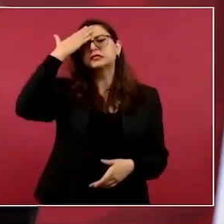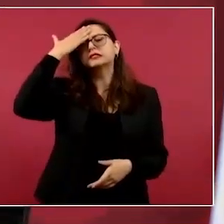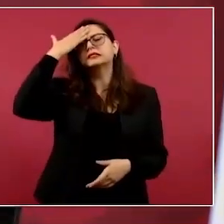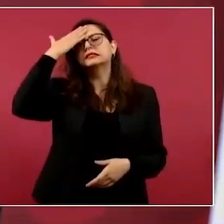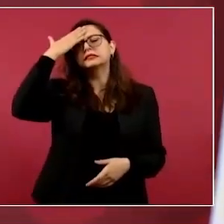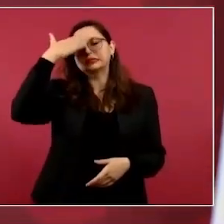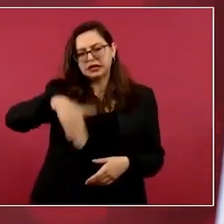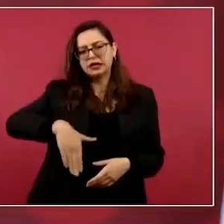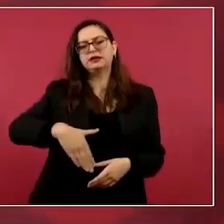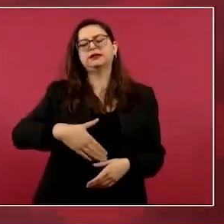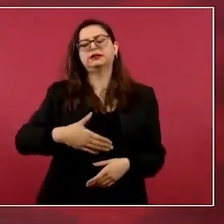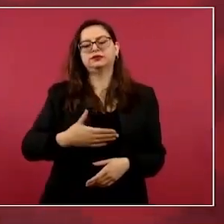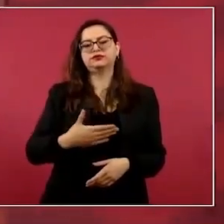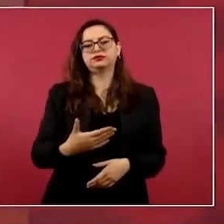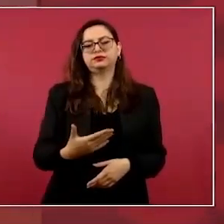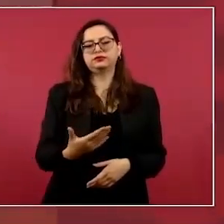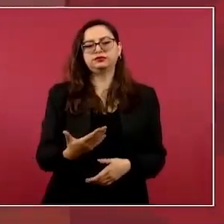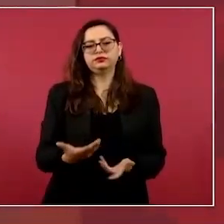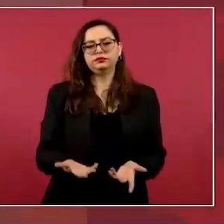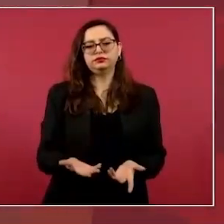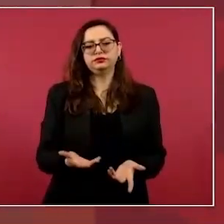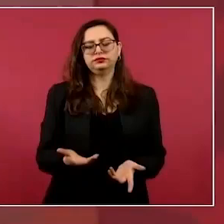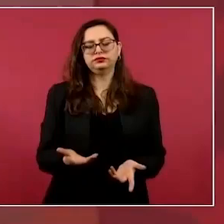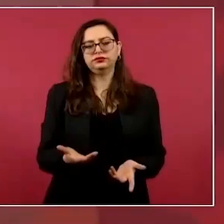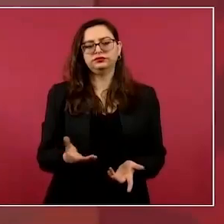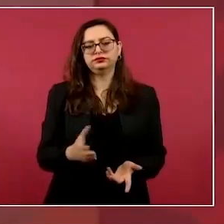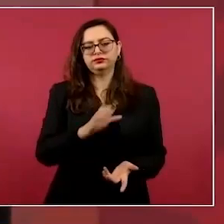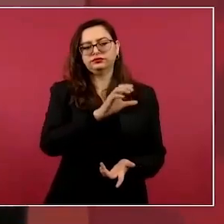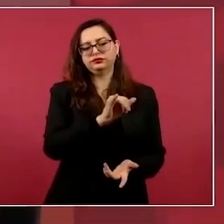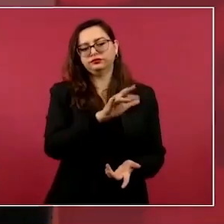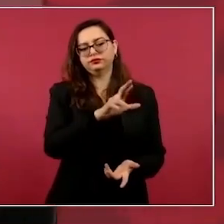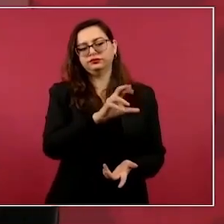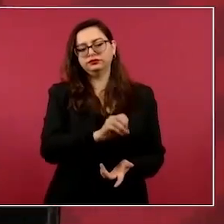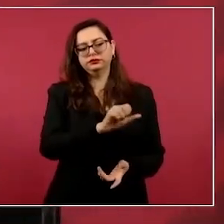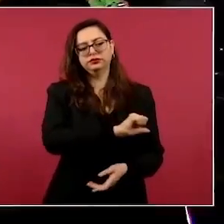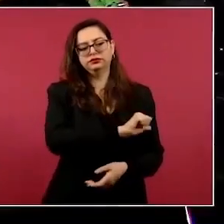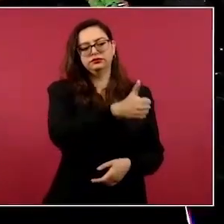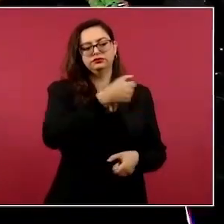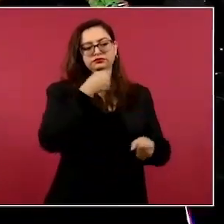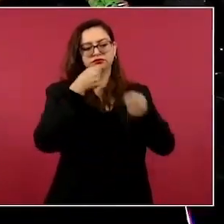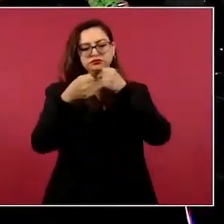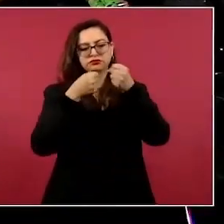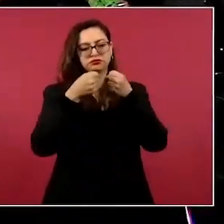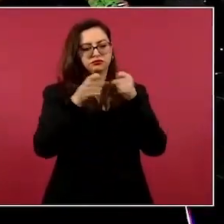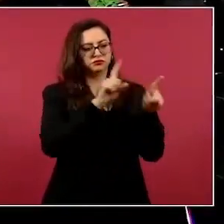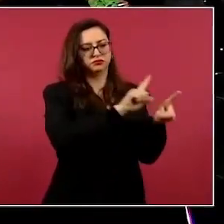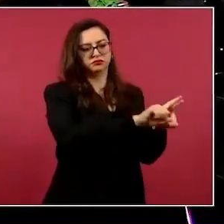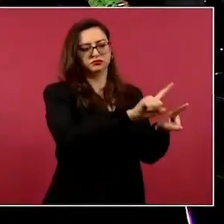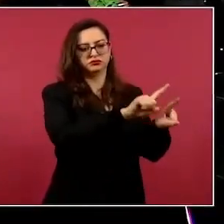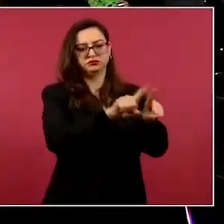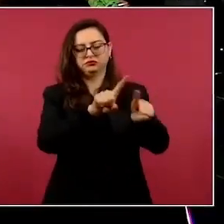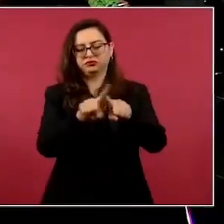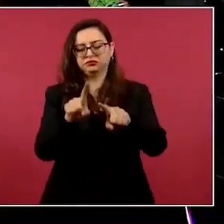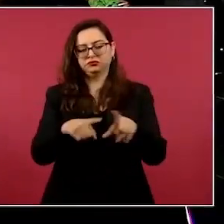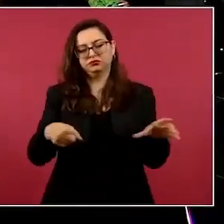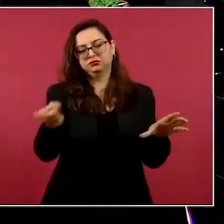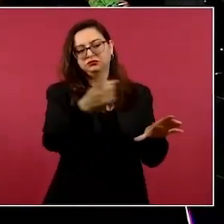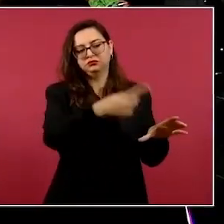los voceros del conservadurismo,